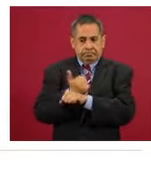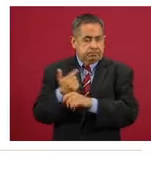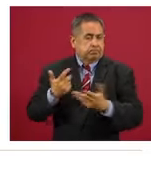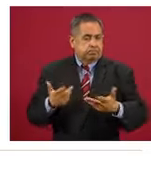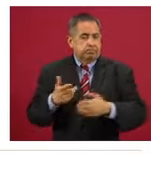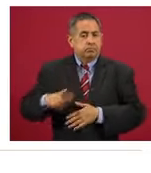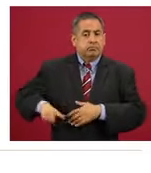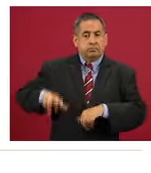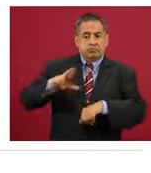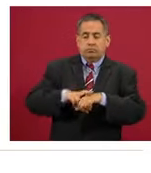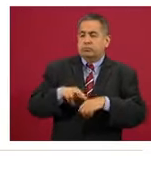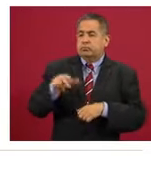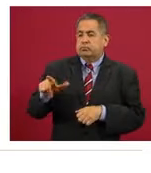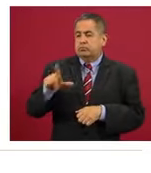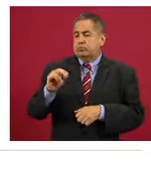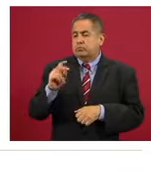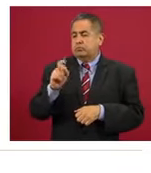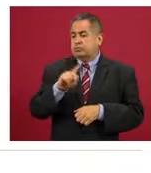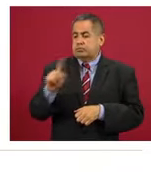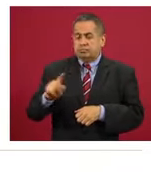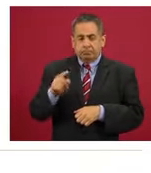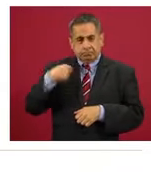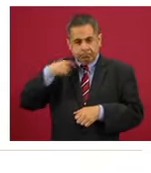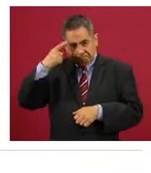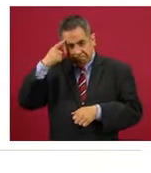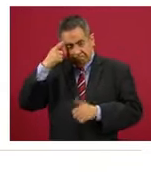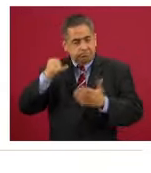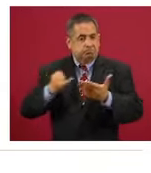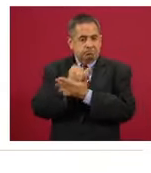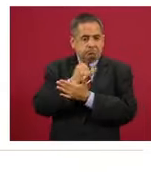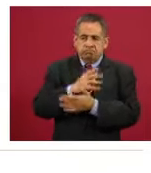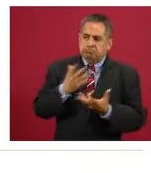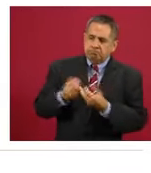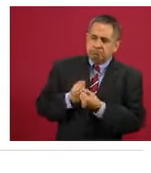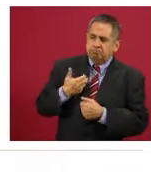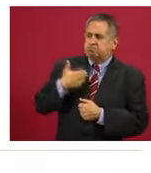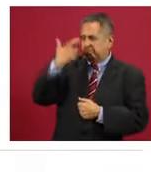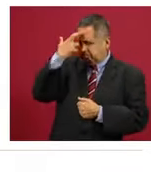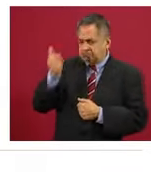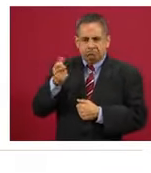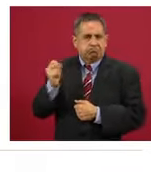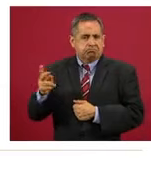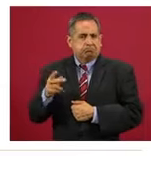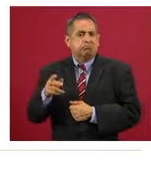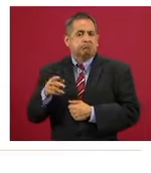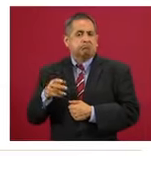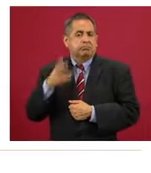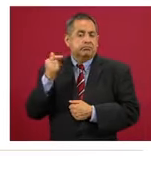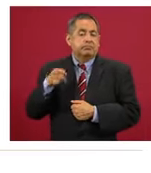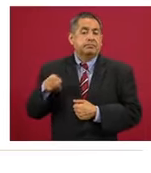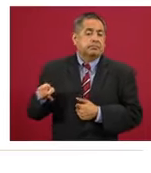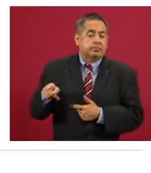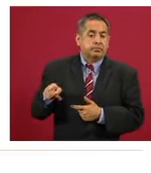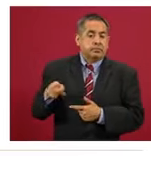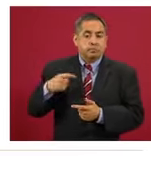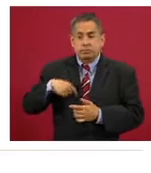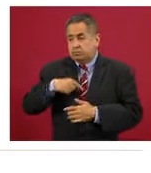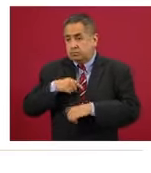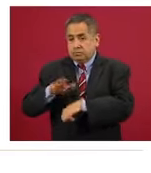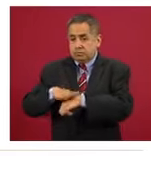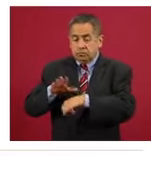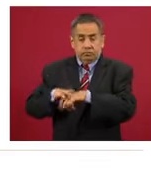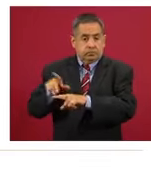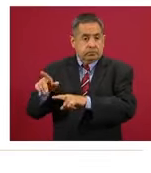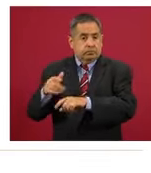Adán Augusto López Hernández tomó una decisión que respaldamos, nos parece muy sensata, que es, aunque nosotros lo indicamos en